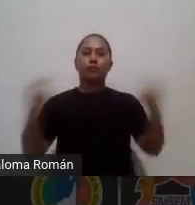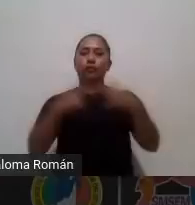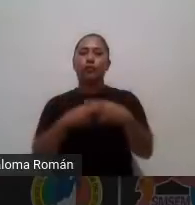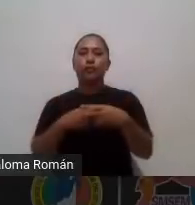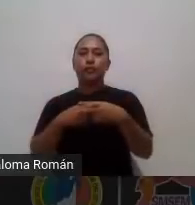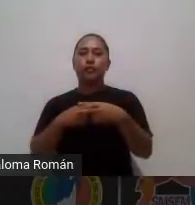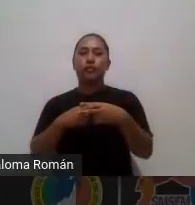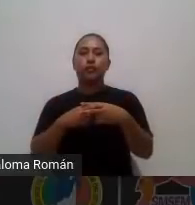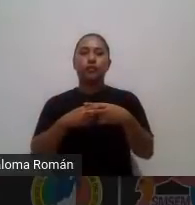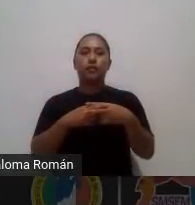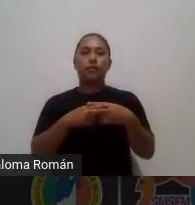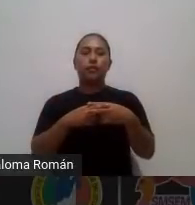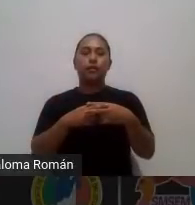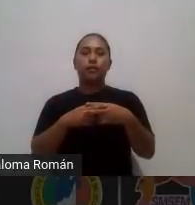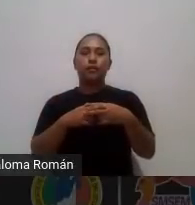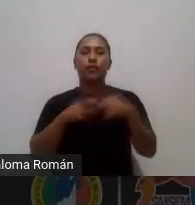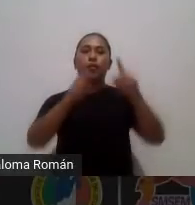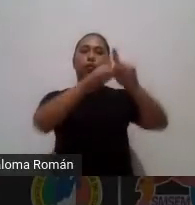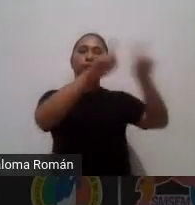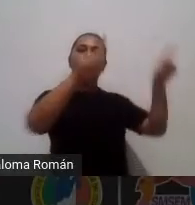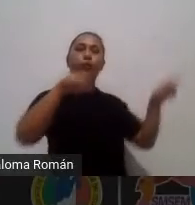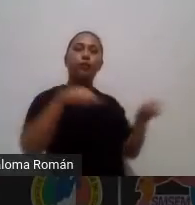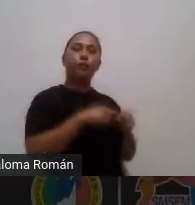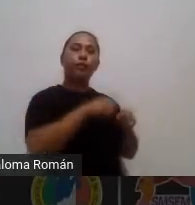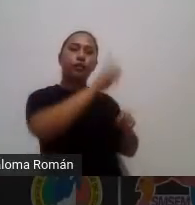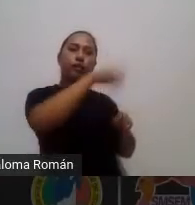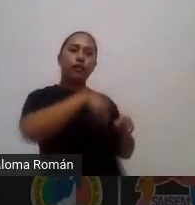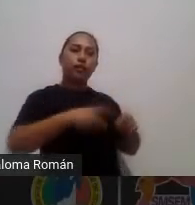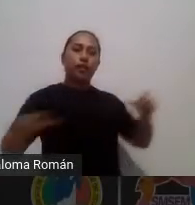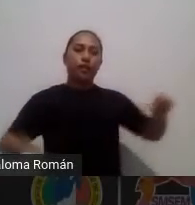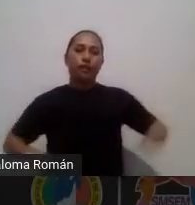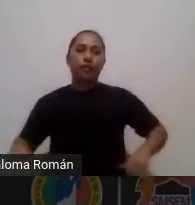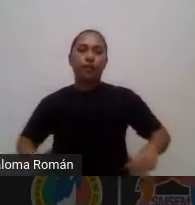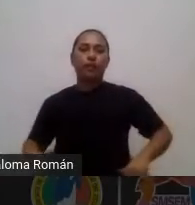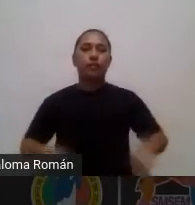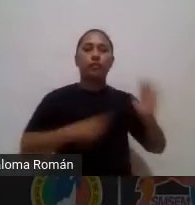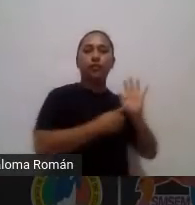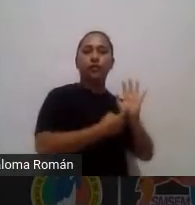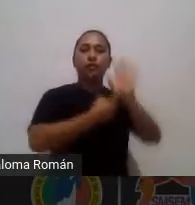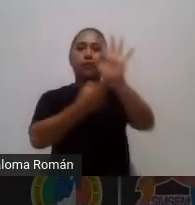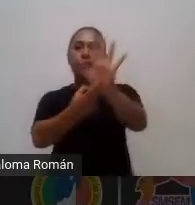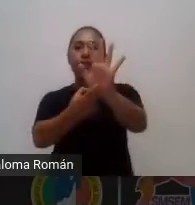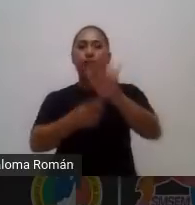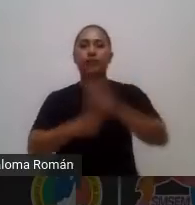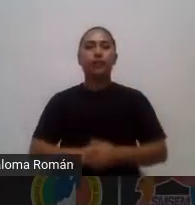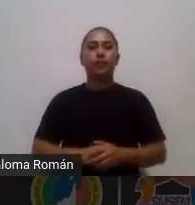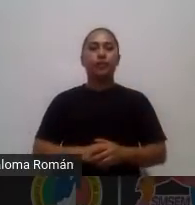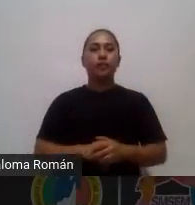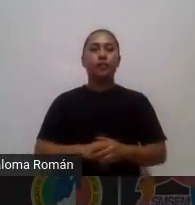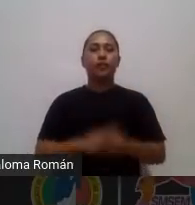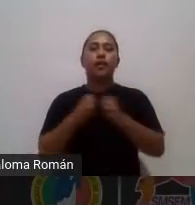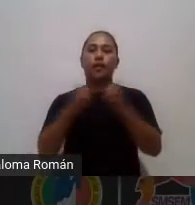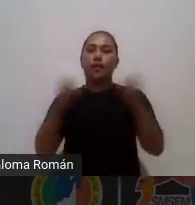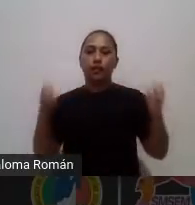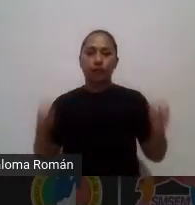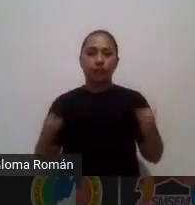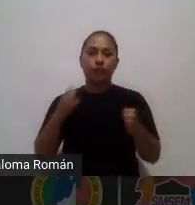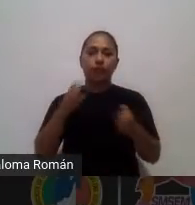formato de diseño con su formato de planeación que les compartí también y entonces va así